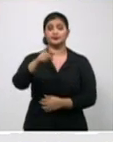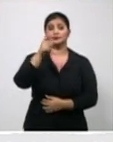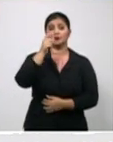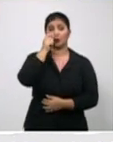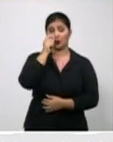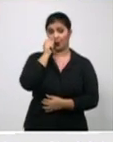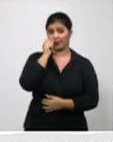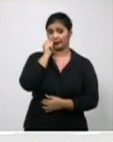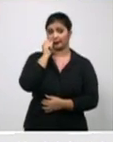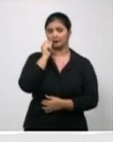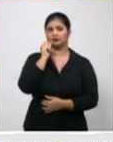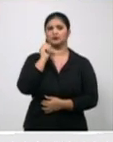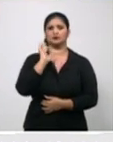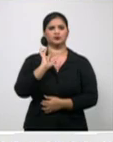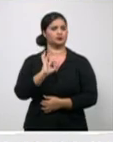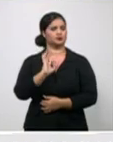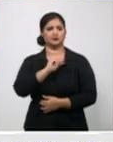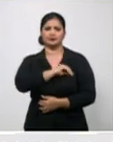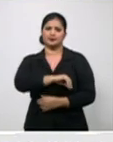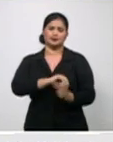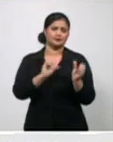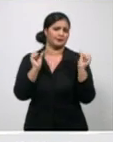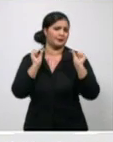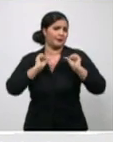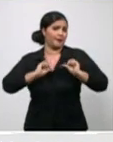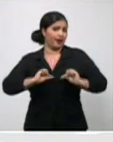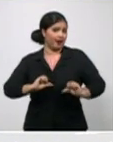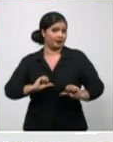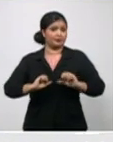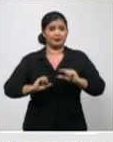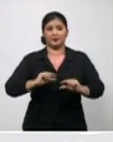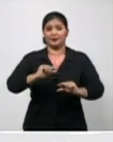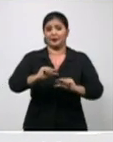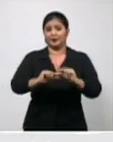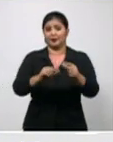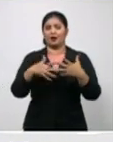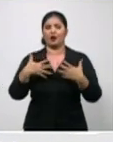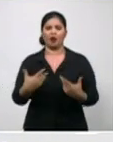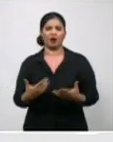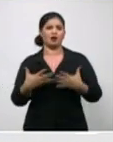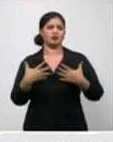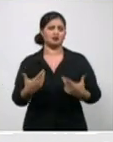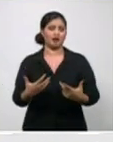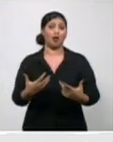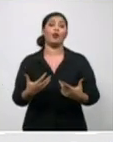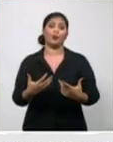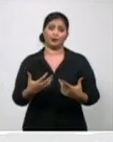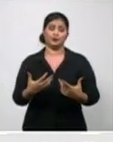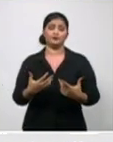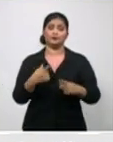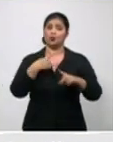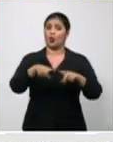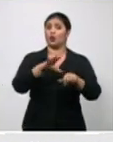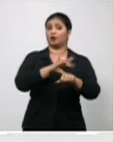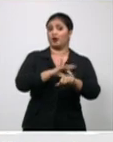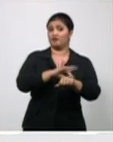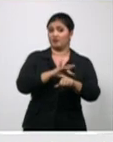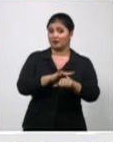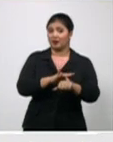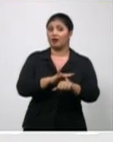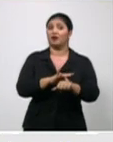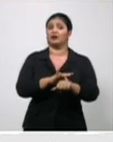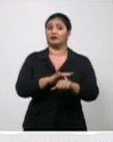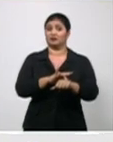realmente muy agresiva desde el punto de vista de su cuadro clínico, a pesar de la juventud y de